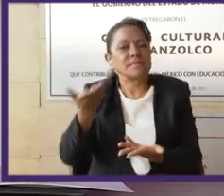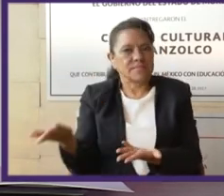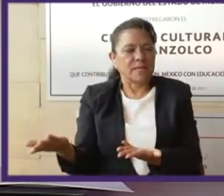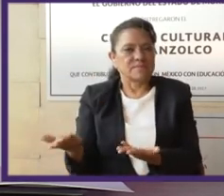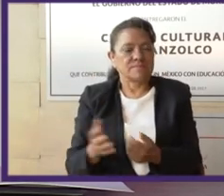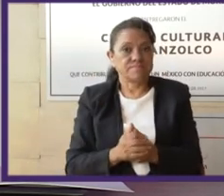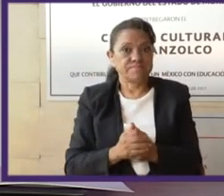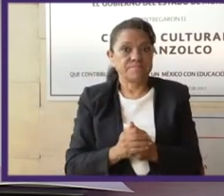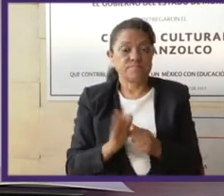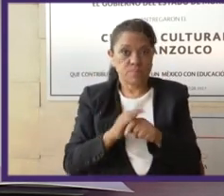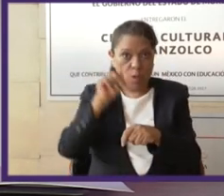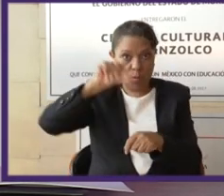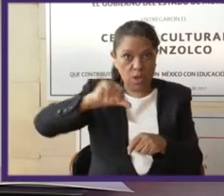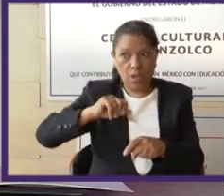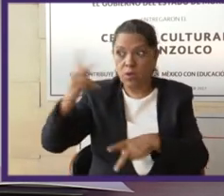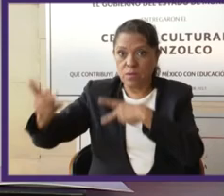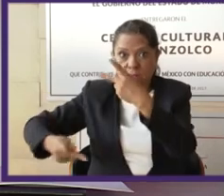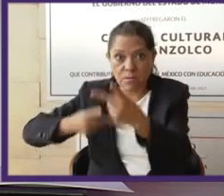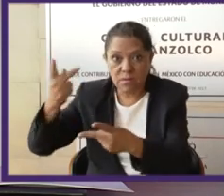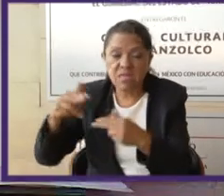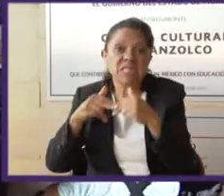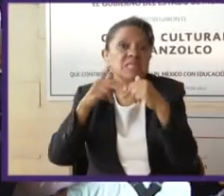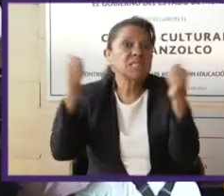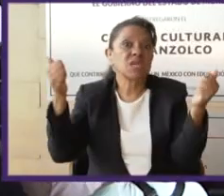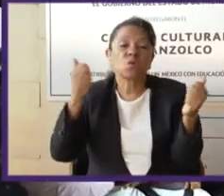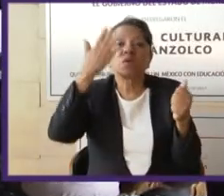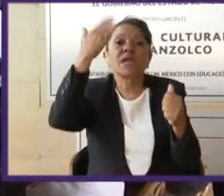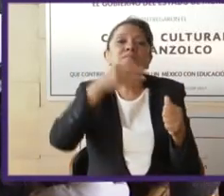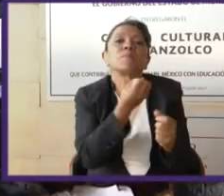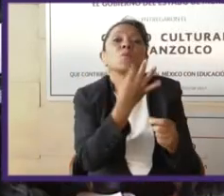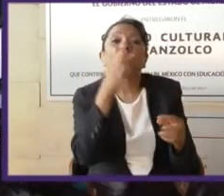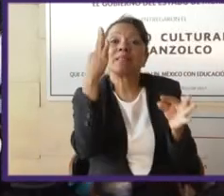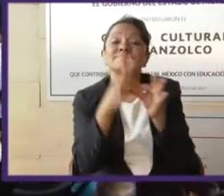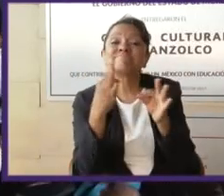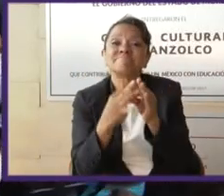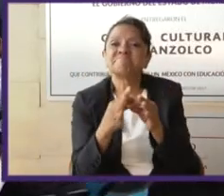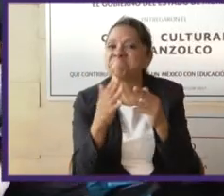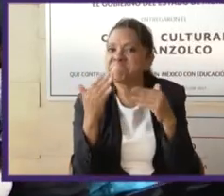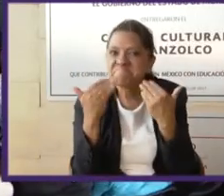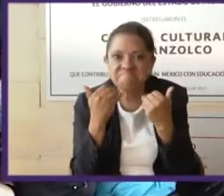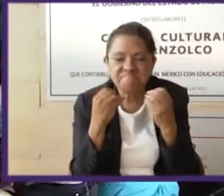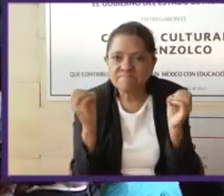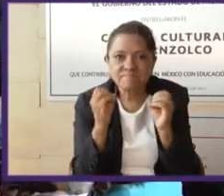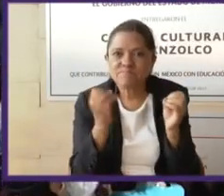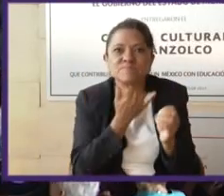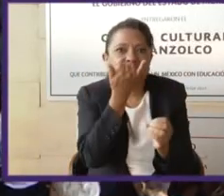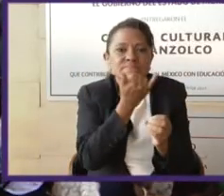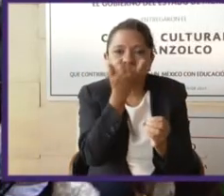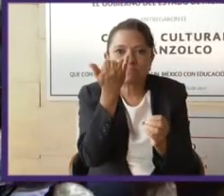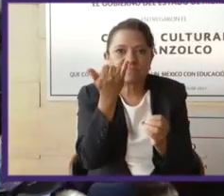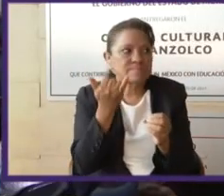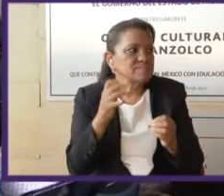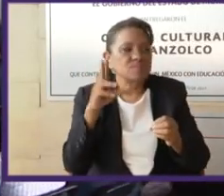Las encuestas hoy ninguna le atina a nada, a nada.